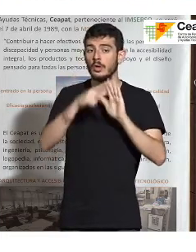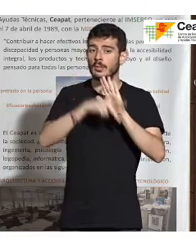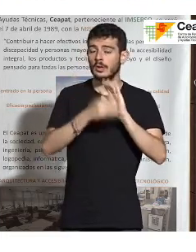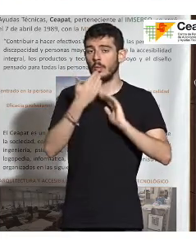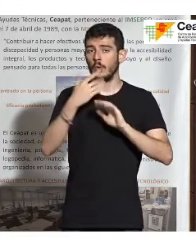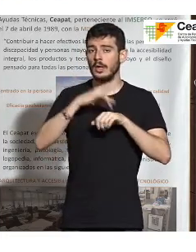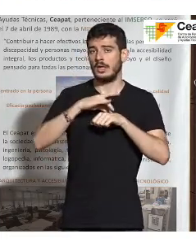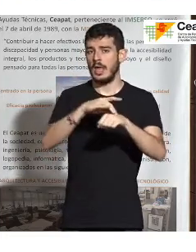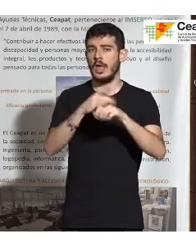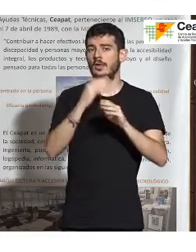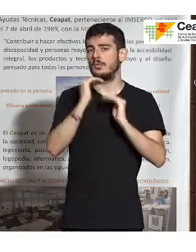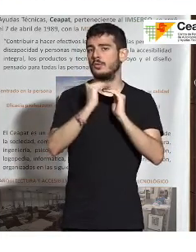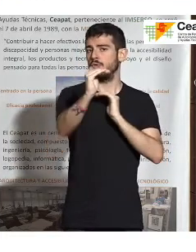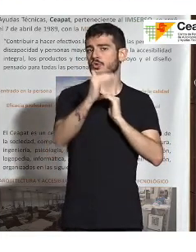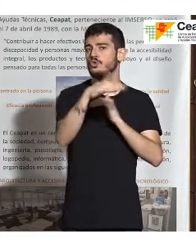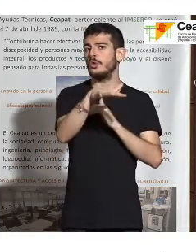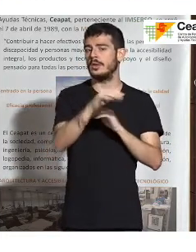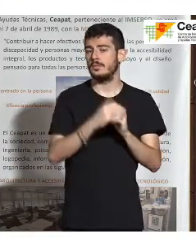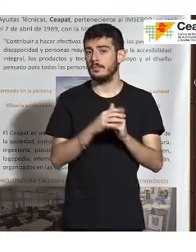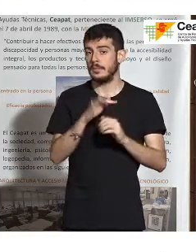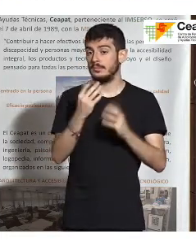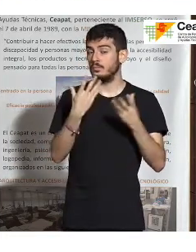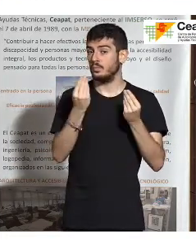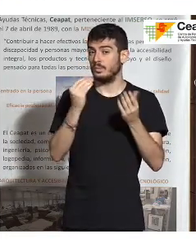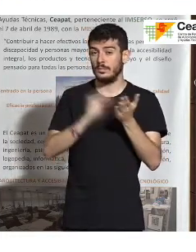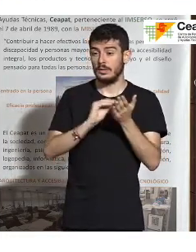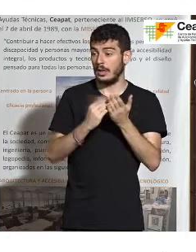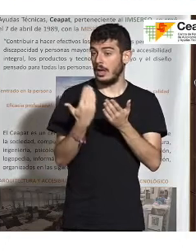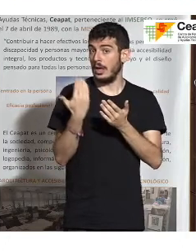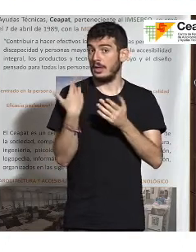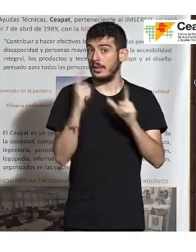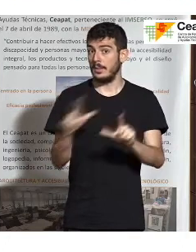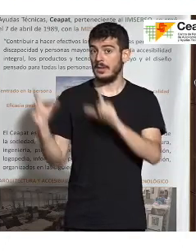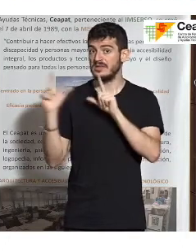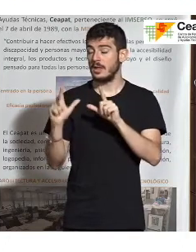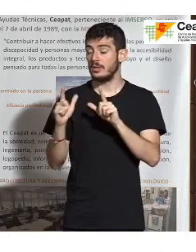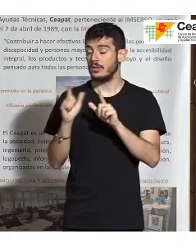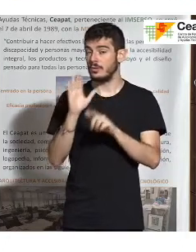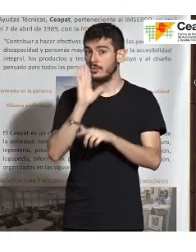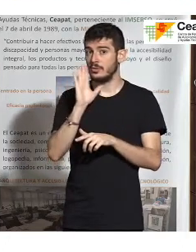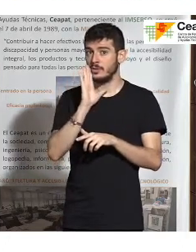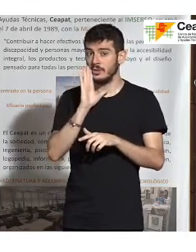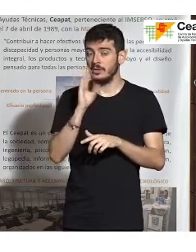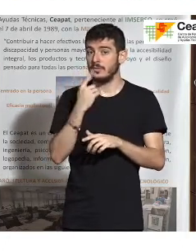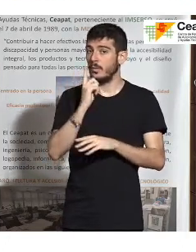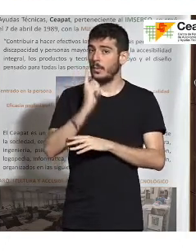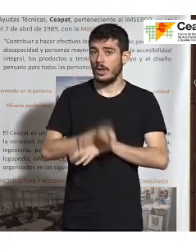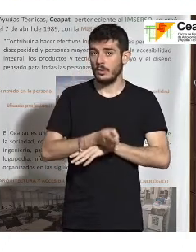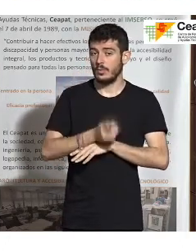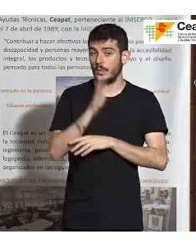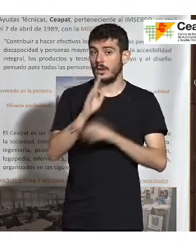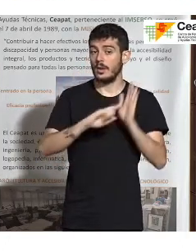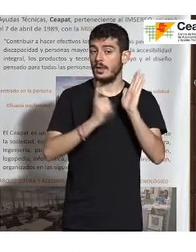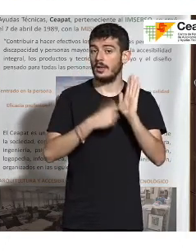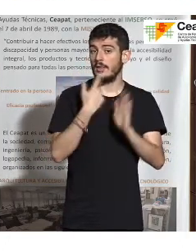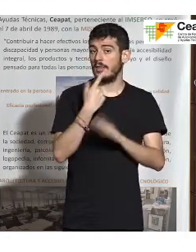que ir. Y además, en muchos casos, lo mencionaba también en presentación anterior, son obligatorias porque hay una ley que dice que las tienes